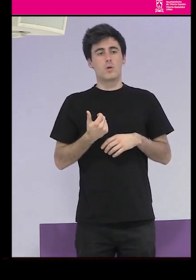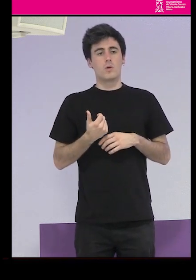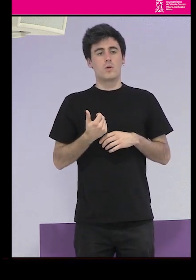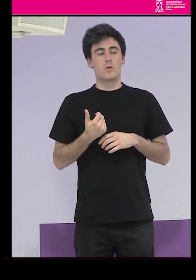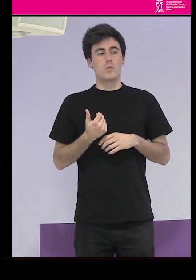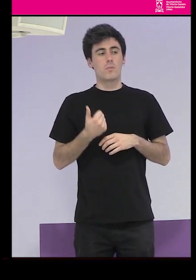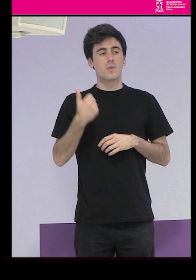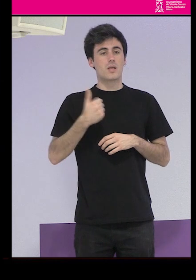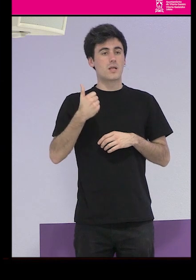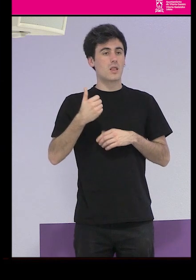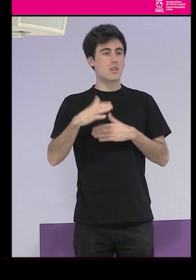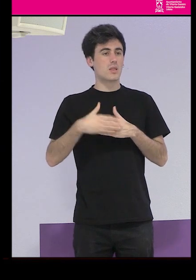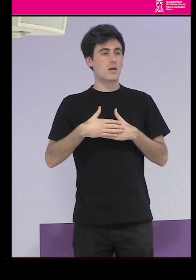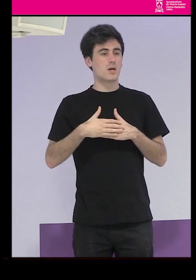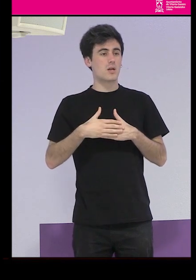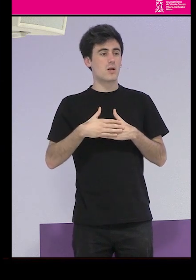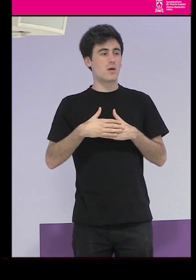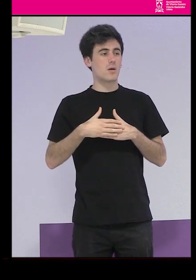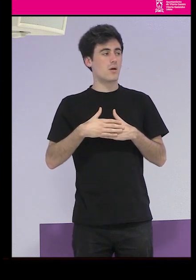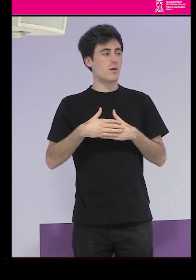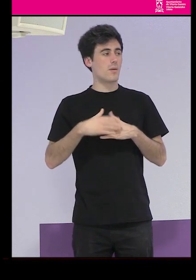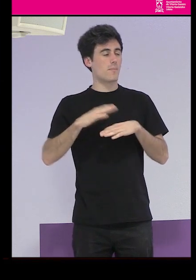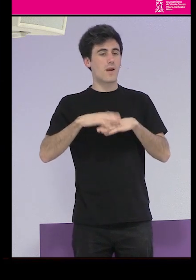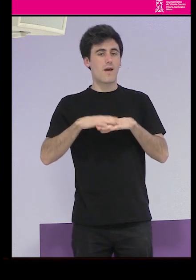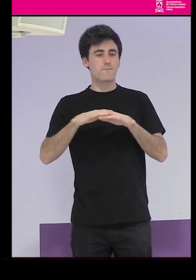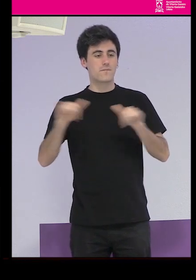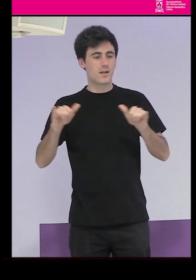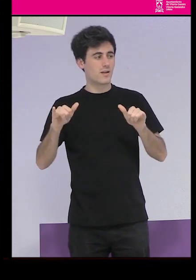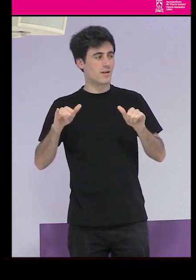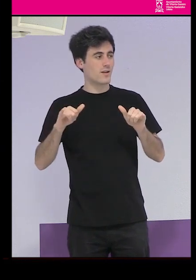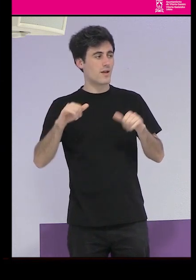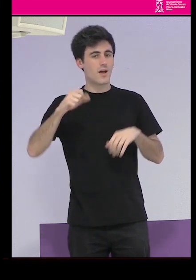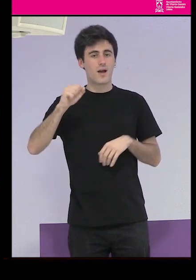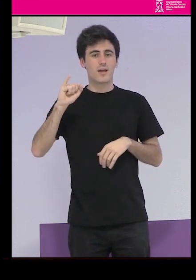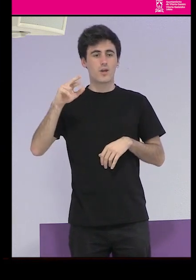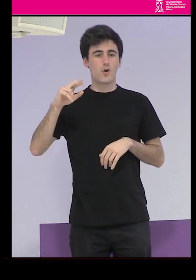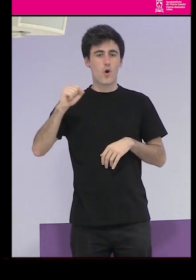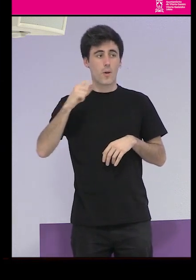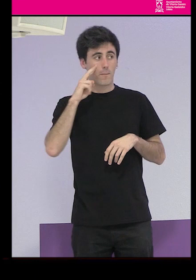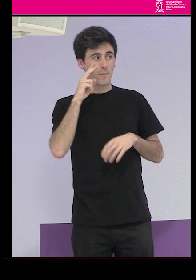que más cierro con lo del final vale le miro a él loco que es mi maestra de ceremonia